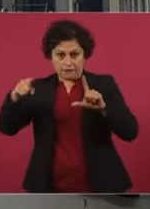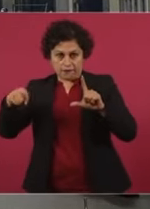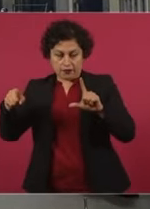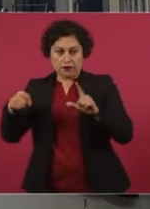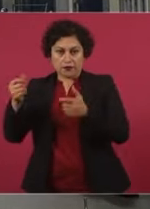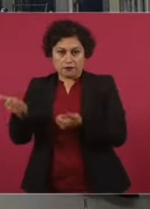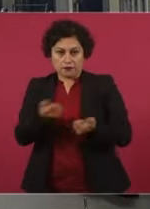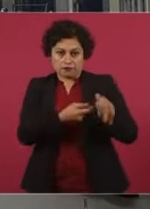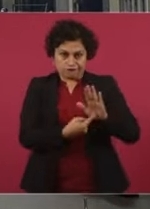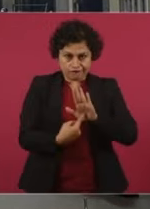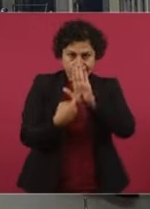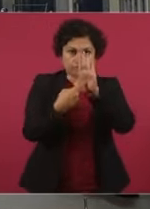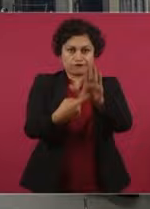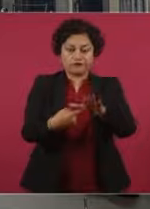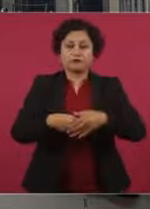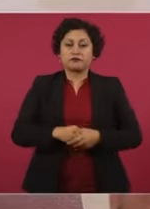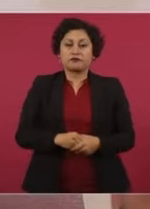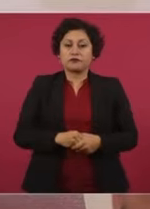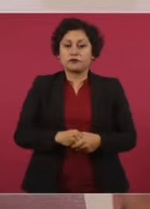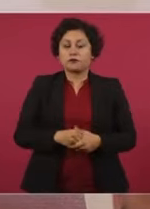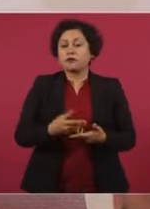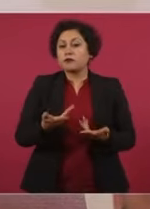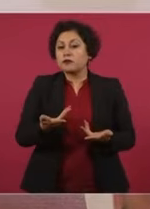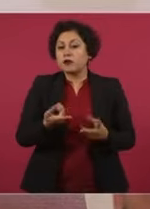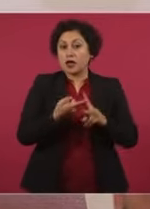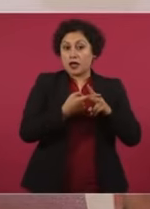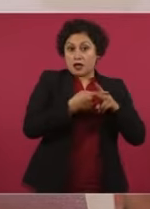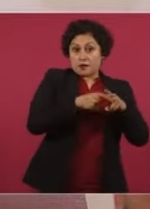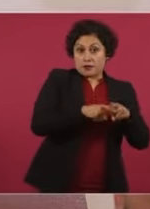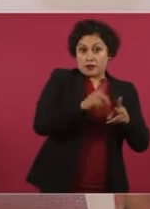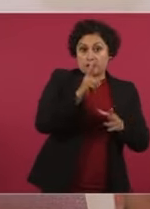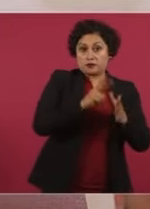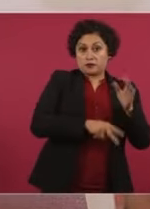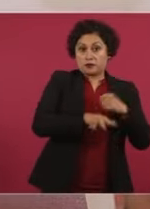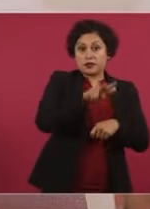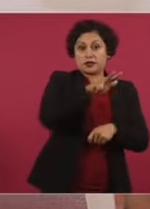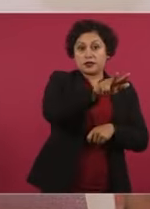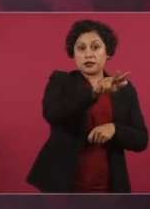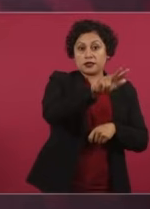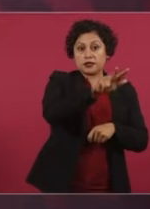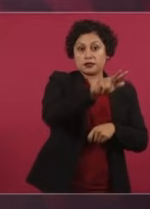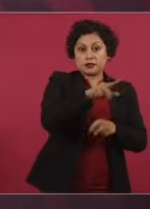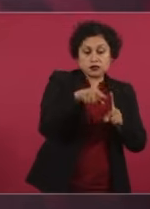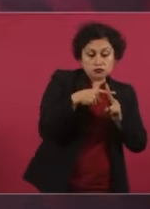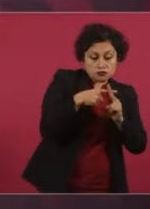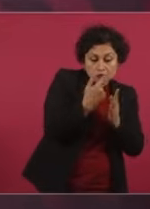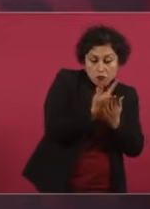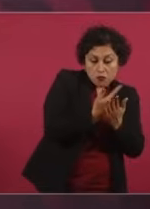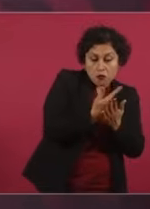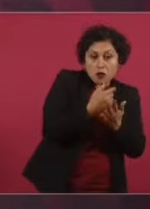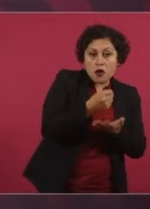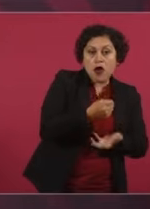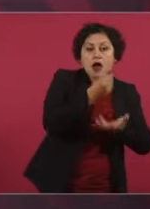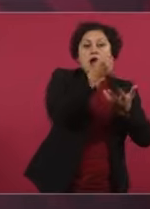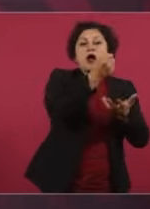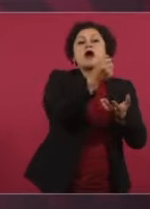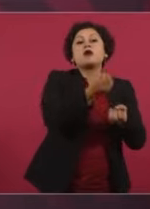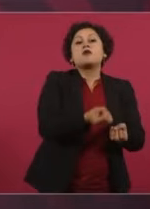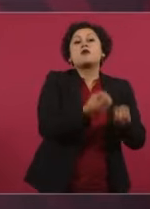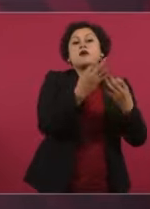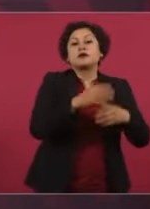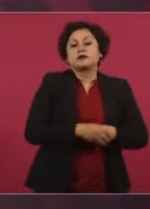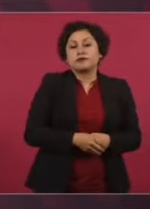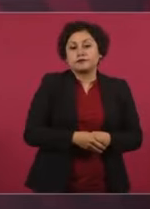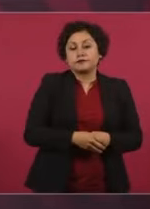Cuando llegamos, en el 2018 el presupuesto que se ejercía en presidencia eran